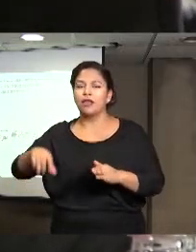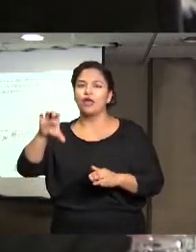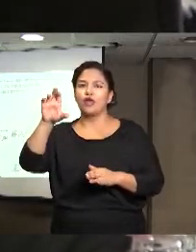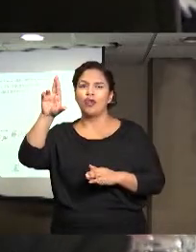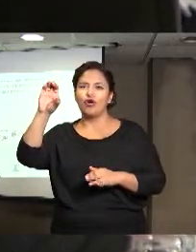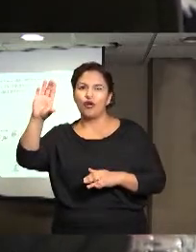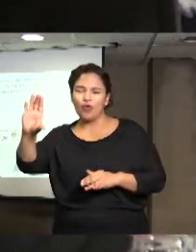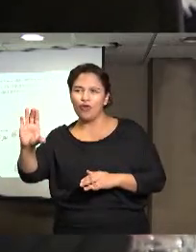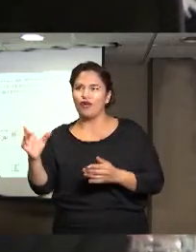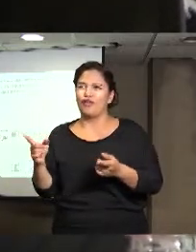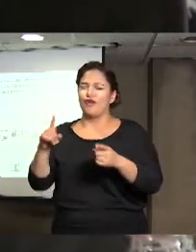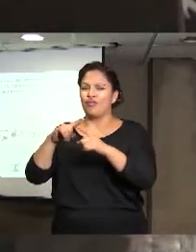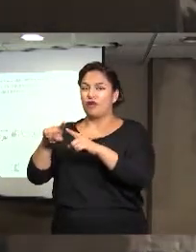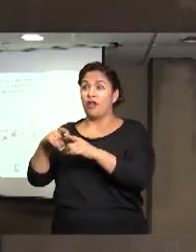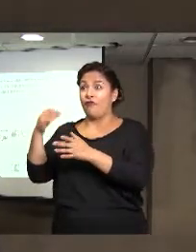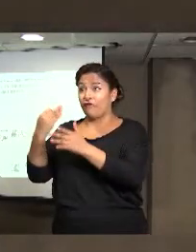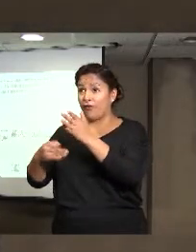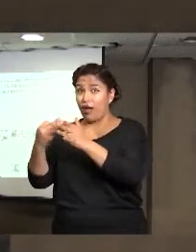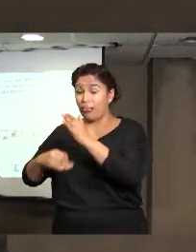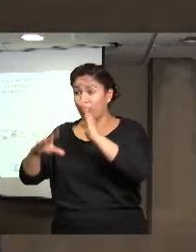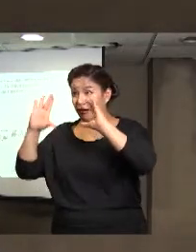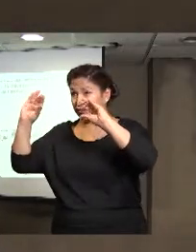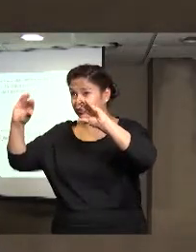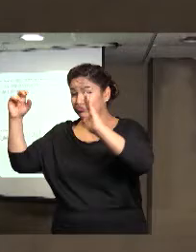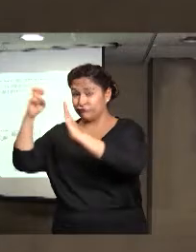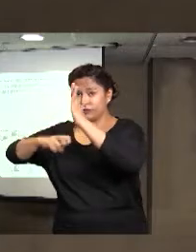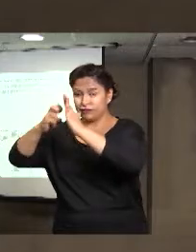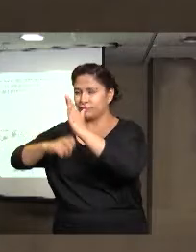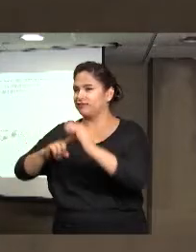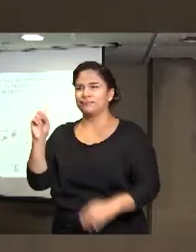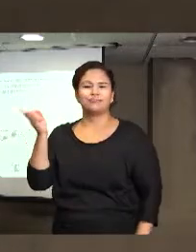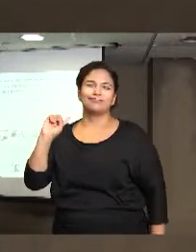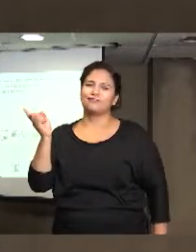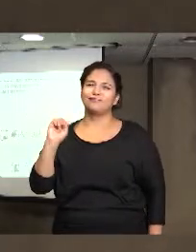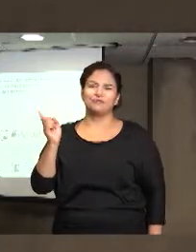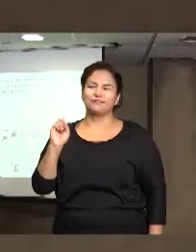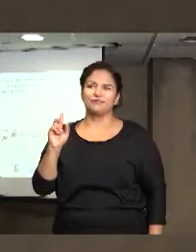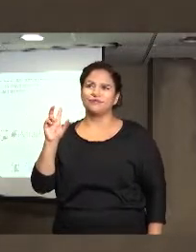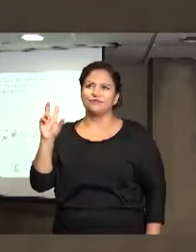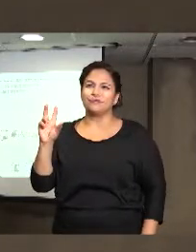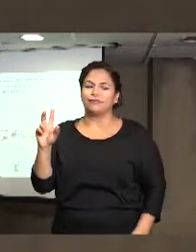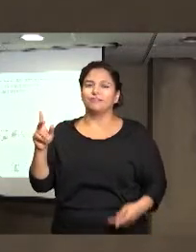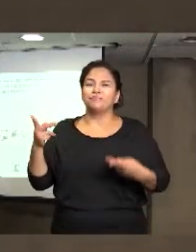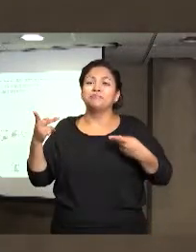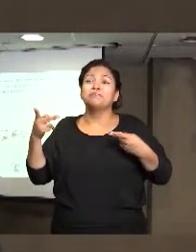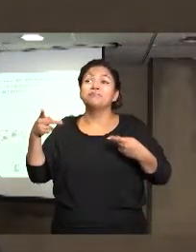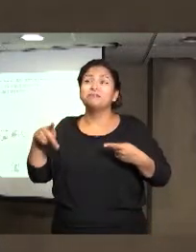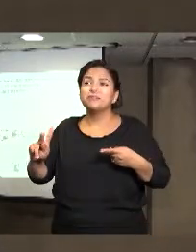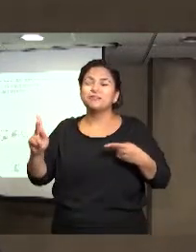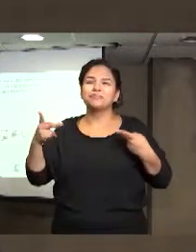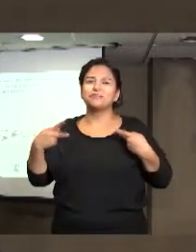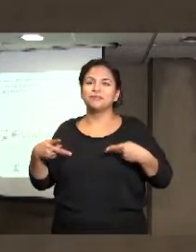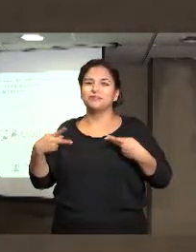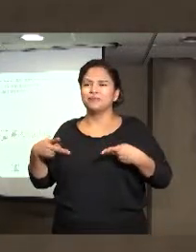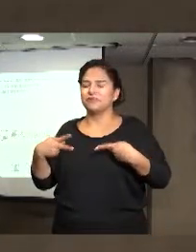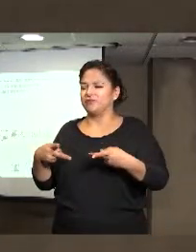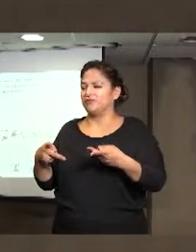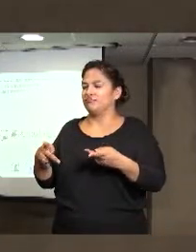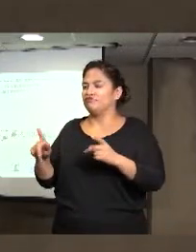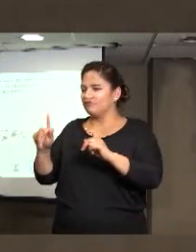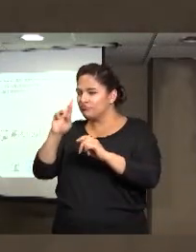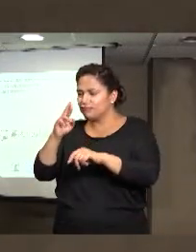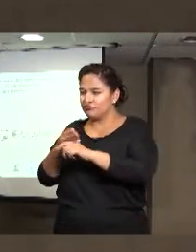Es decir, no ha sido falta de capacitación, sino que constantemente se cambia a la gente que está trabajando en estos temas, a los